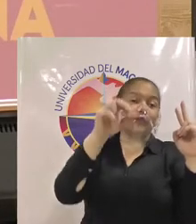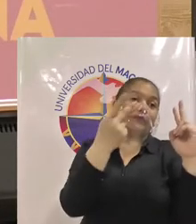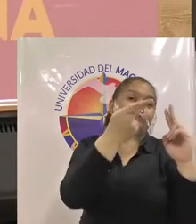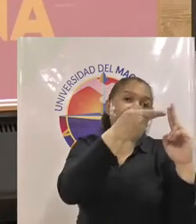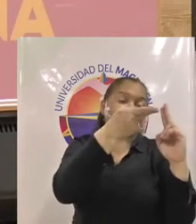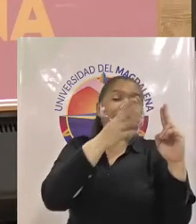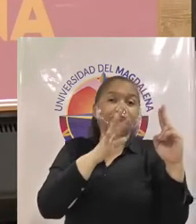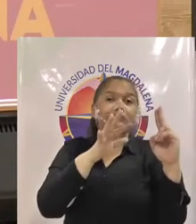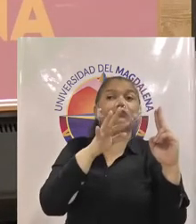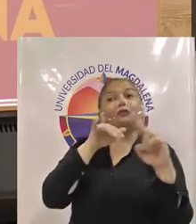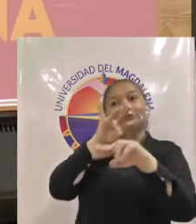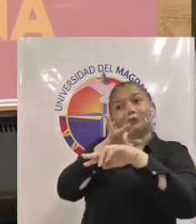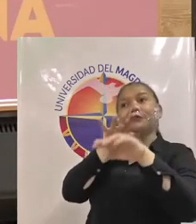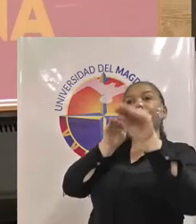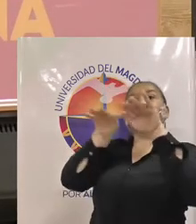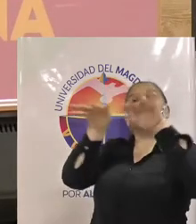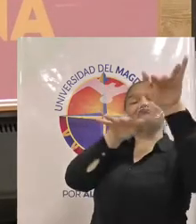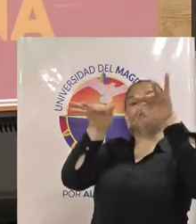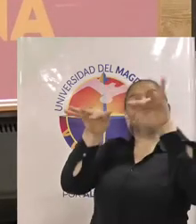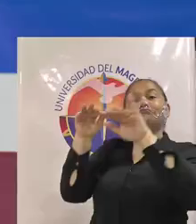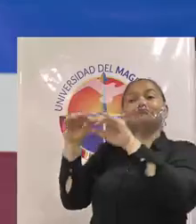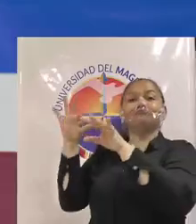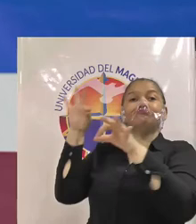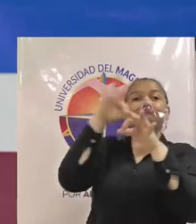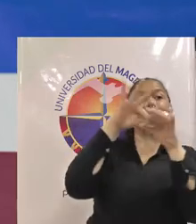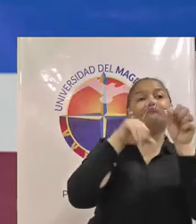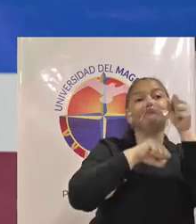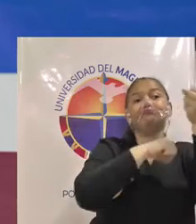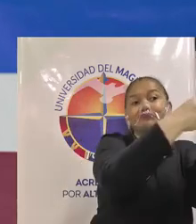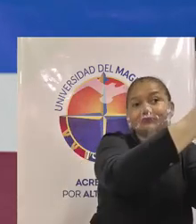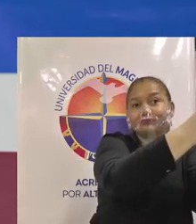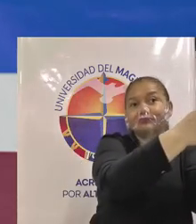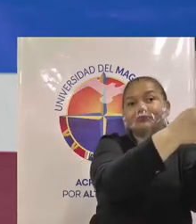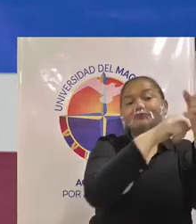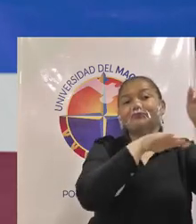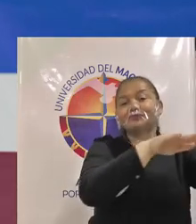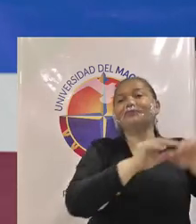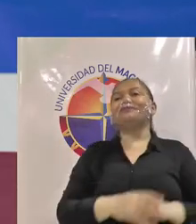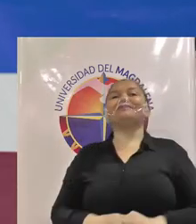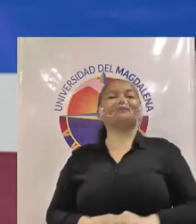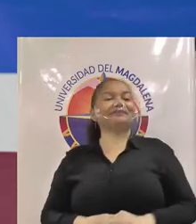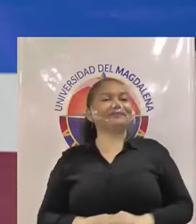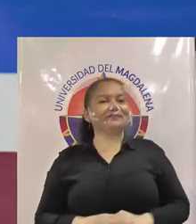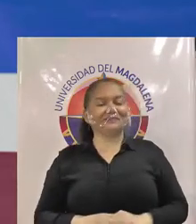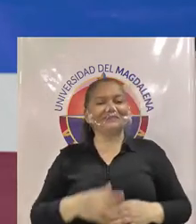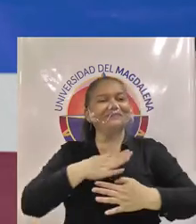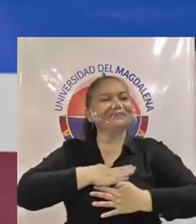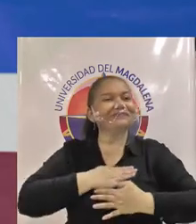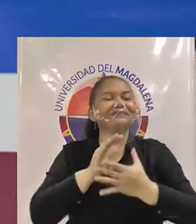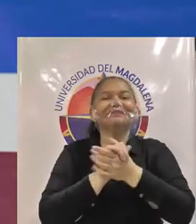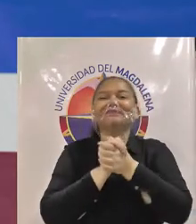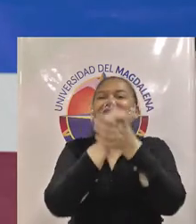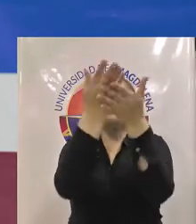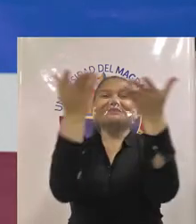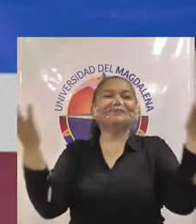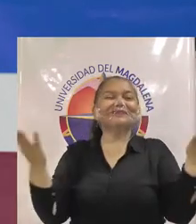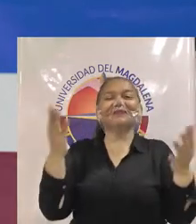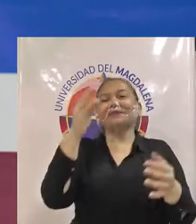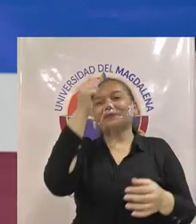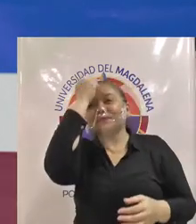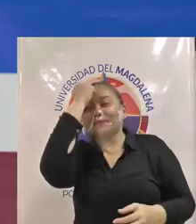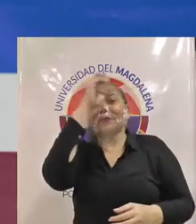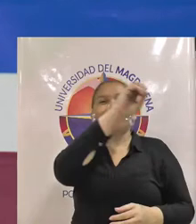invitarlos invitarlos a que voten por ustedes bueno mis estimados profesores y profesoras colegas de la